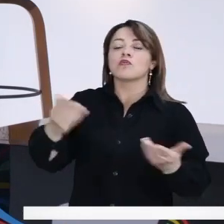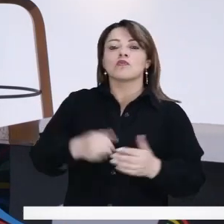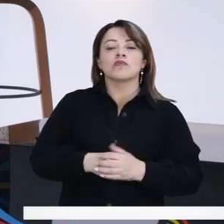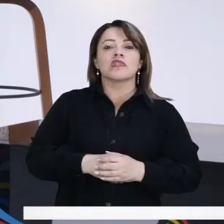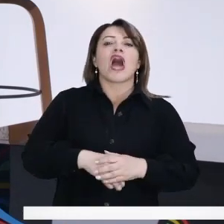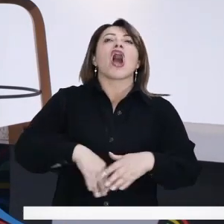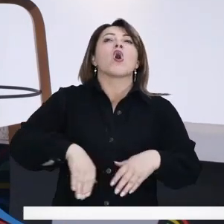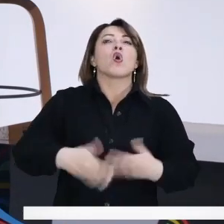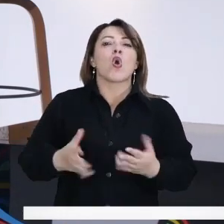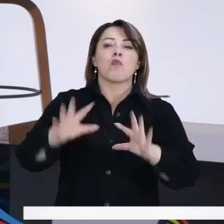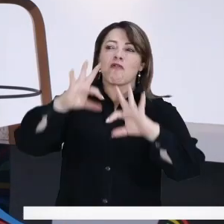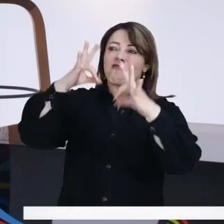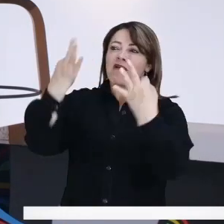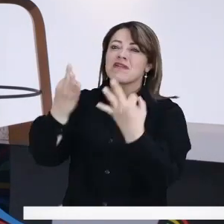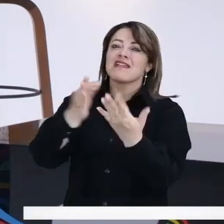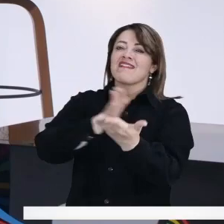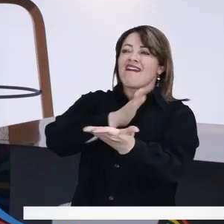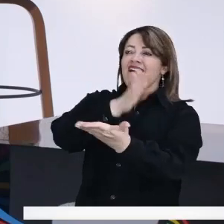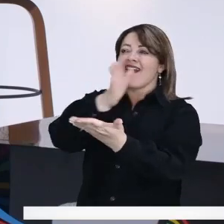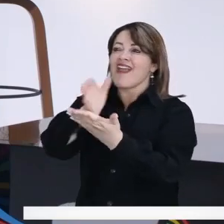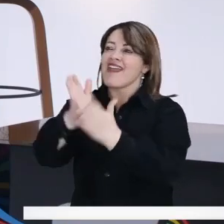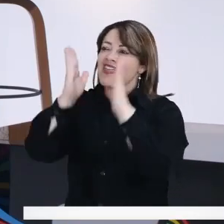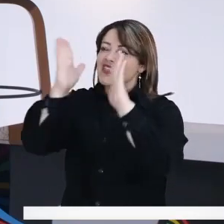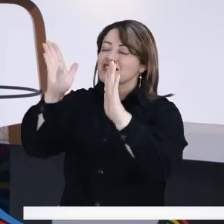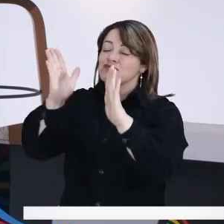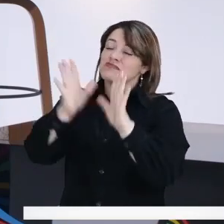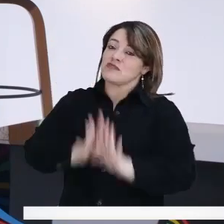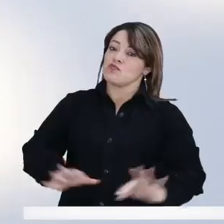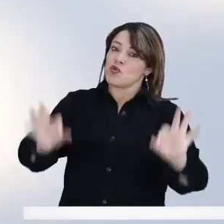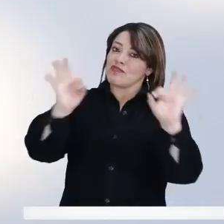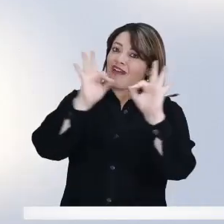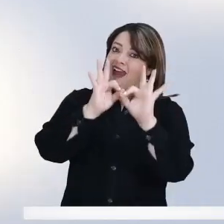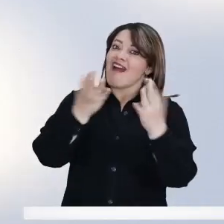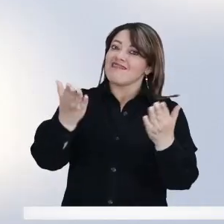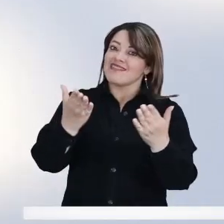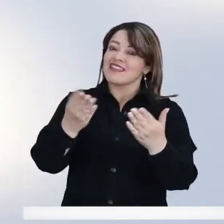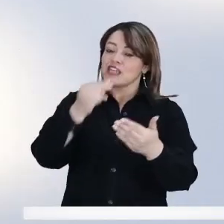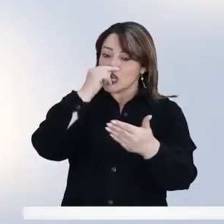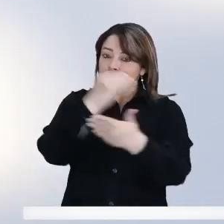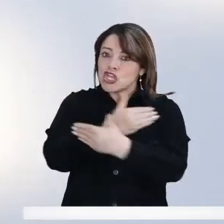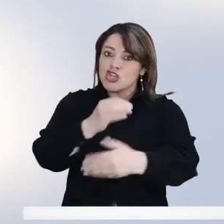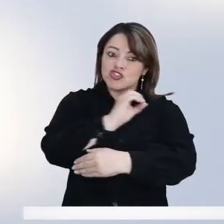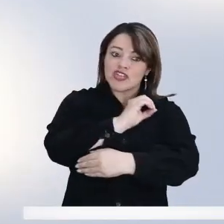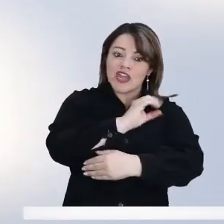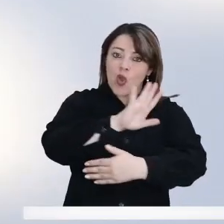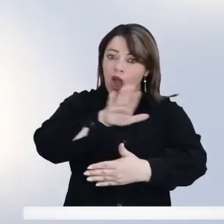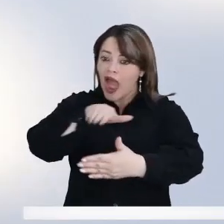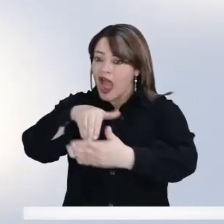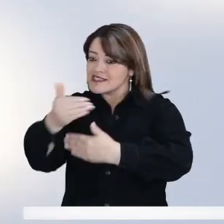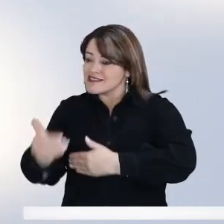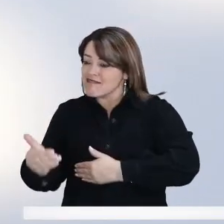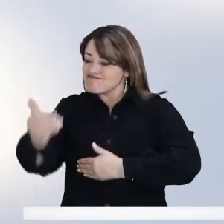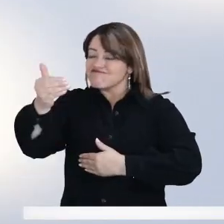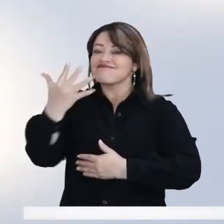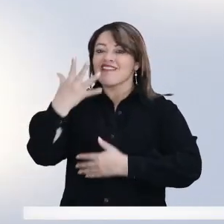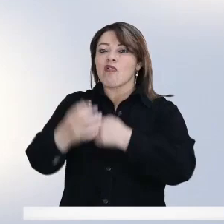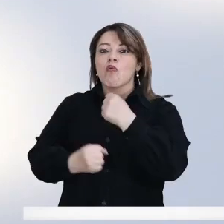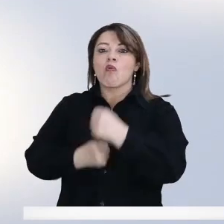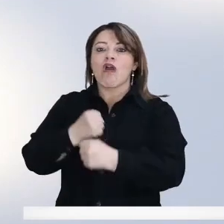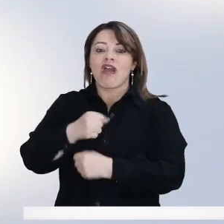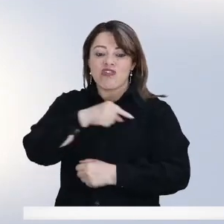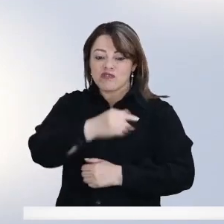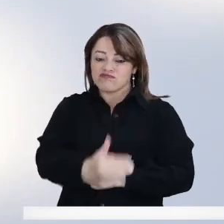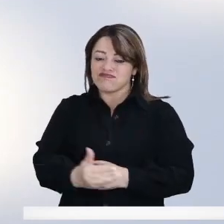lugar a dudas llegar a los núcleos de las familias es vital. Cuando hablábamos de una infancia de 0 a 5 años, este es el momento